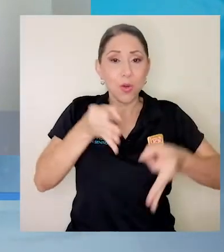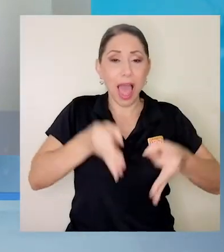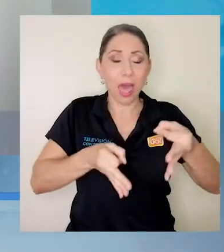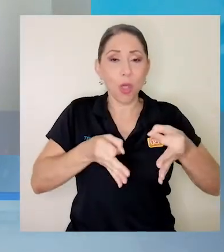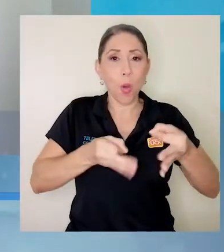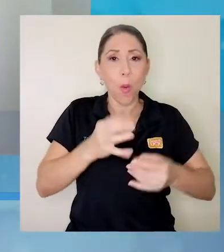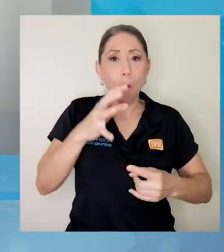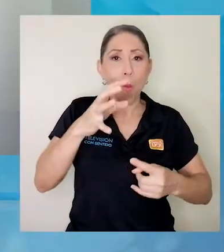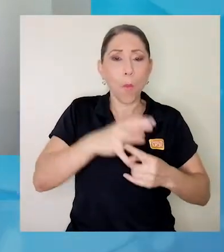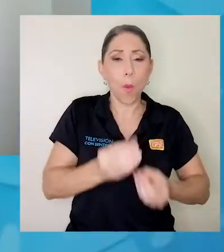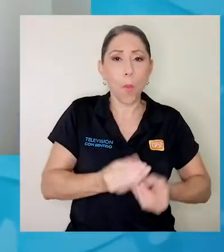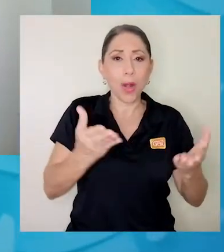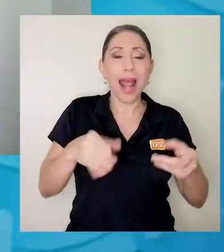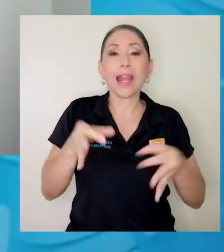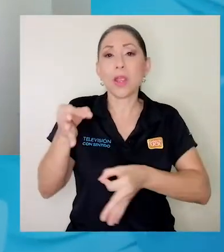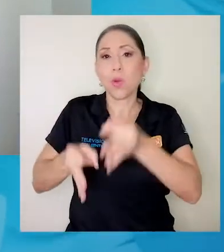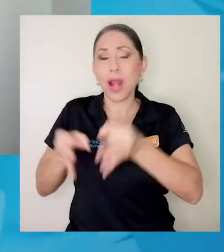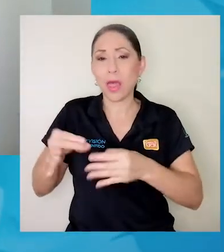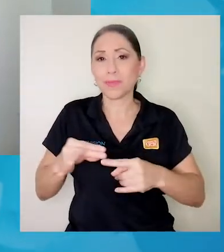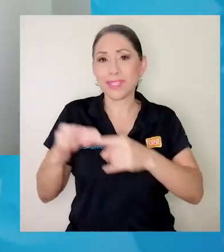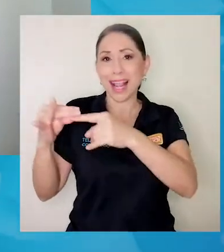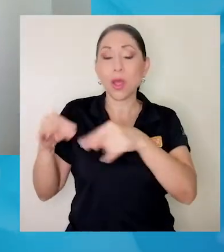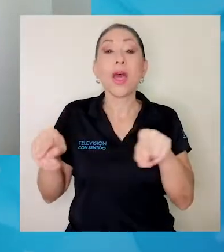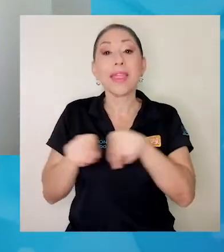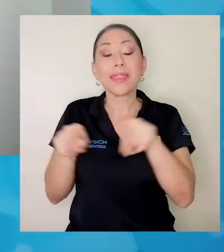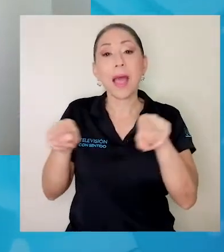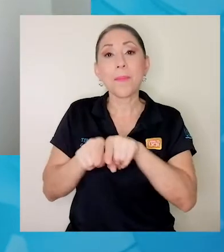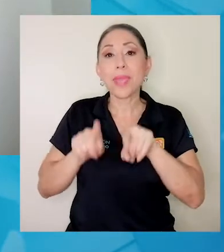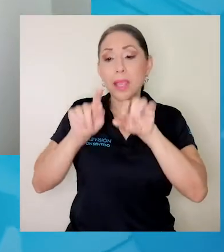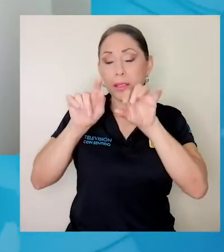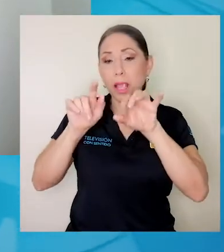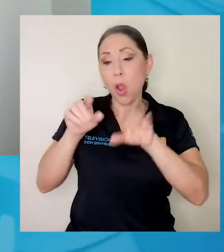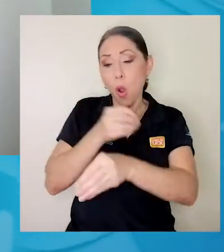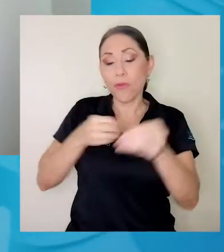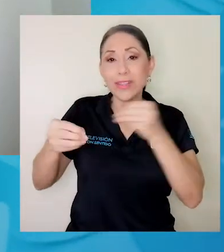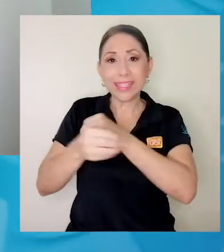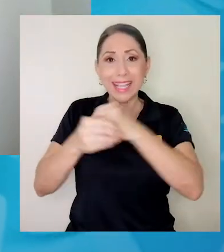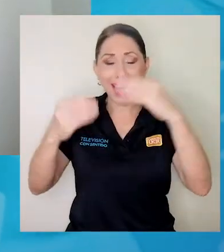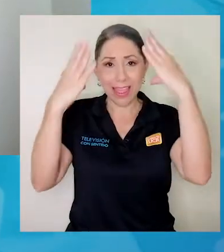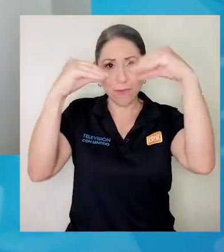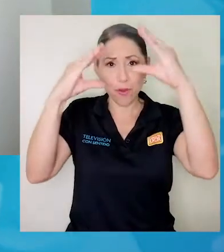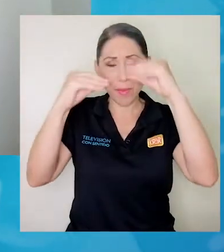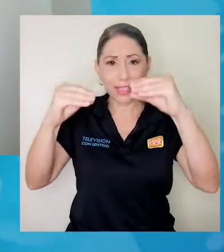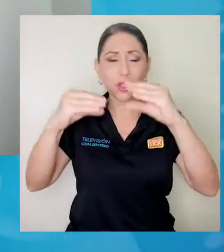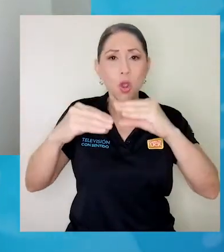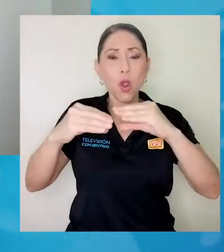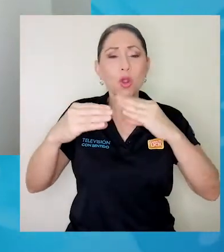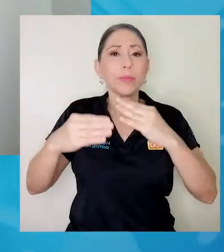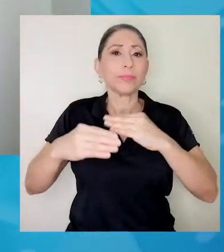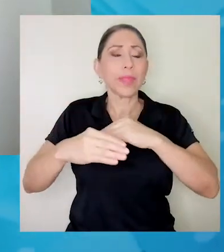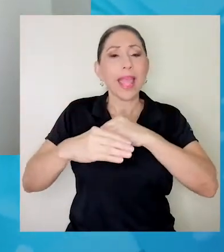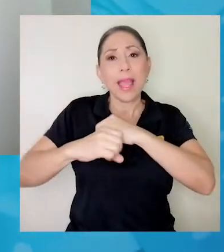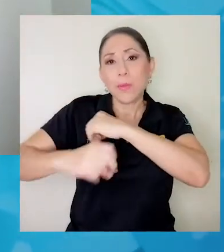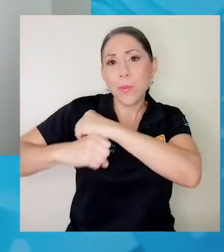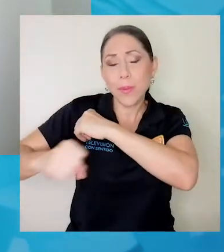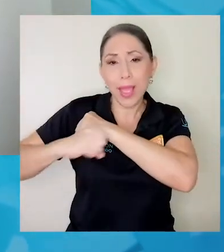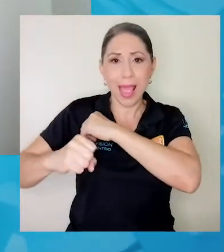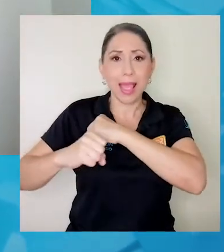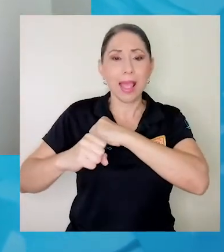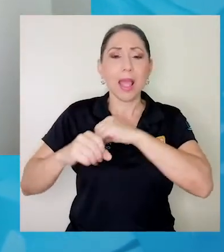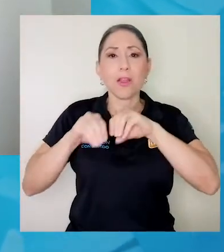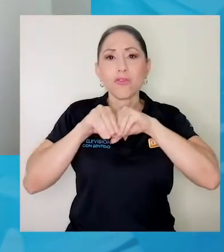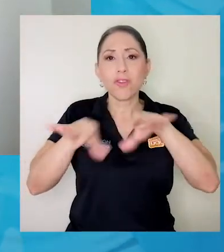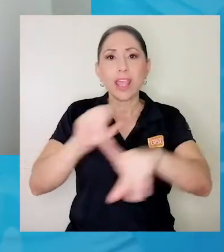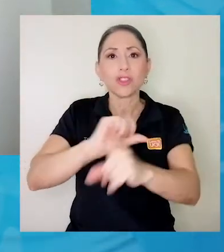También tendremos una nota escrita por la Oficina de Divulgación e Información para redes sociales de la UCR. Se